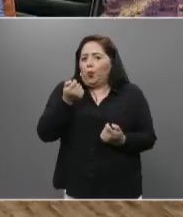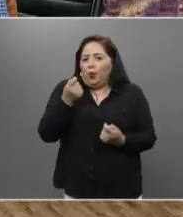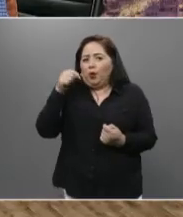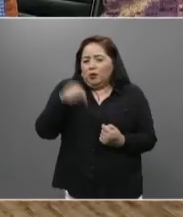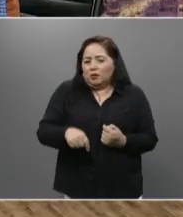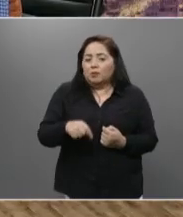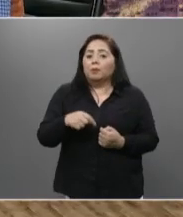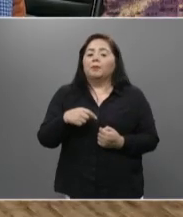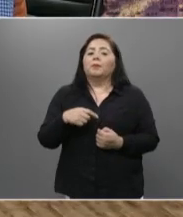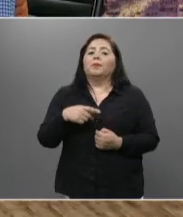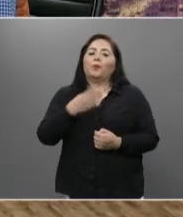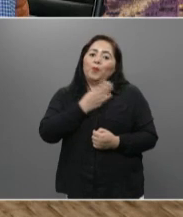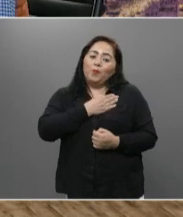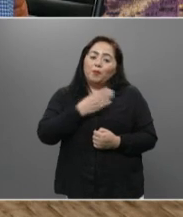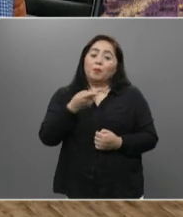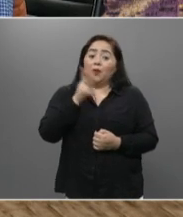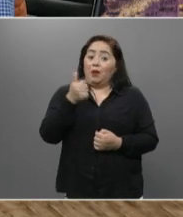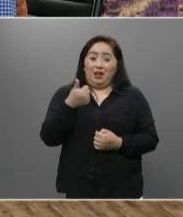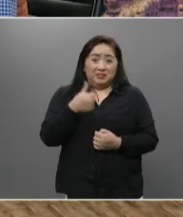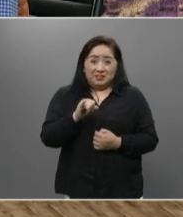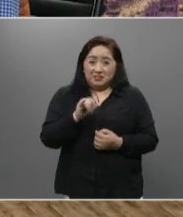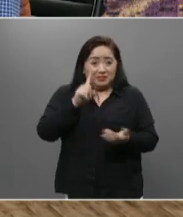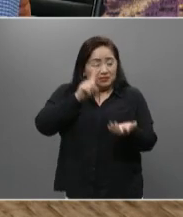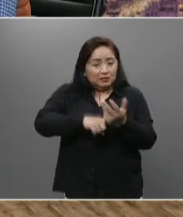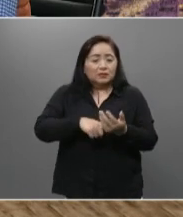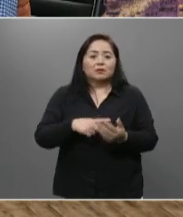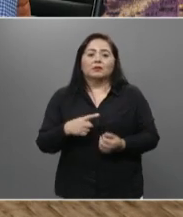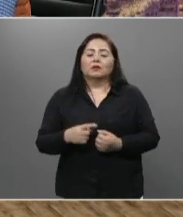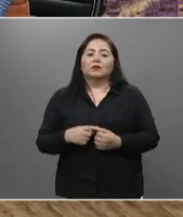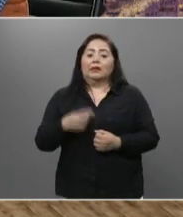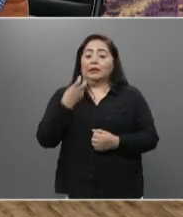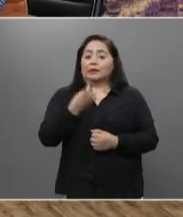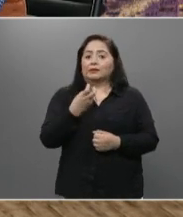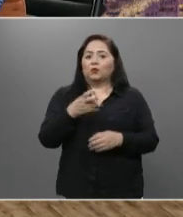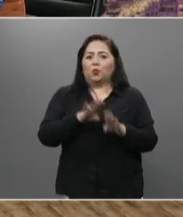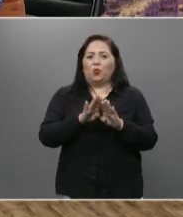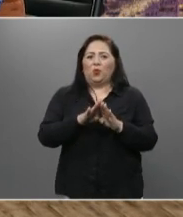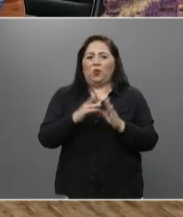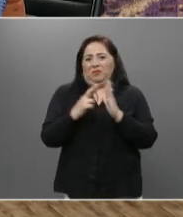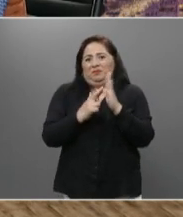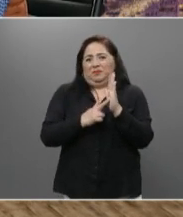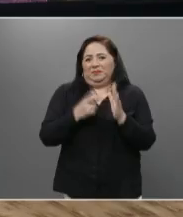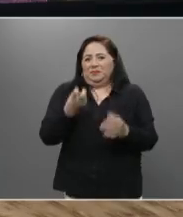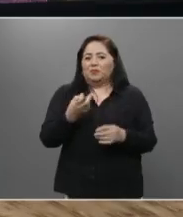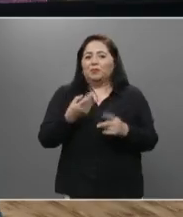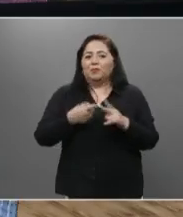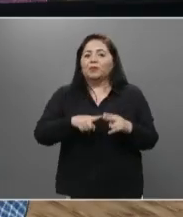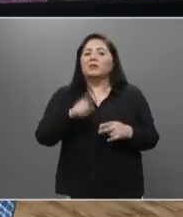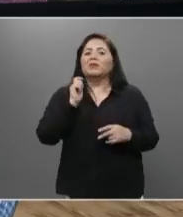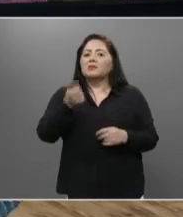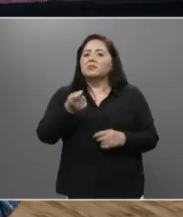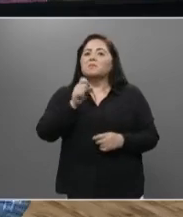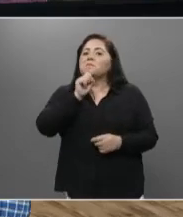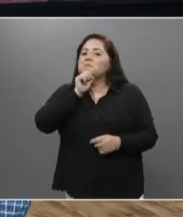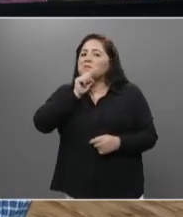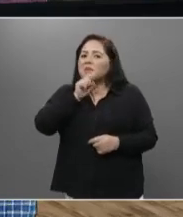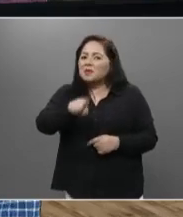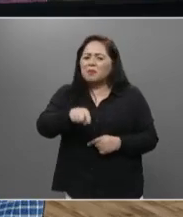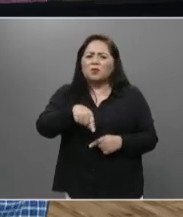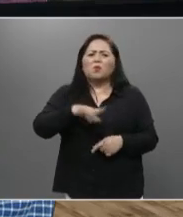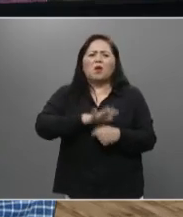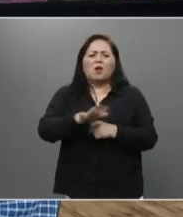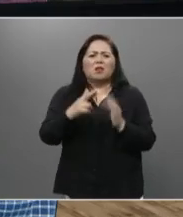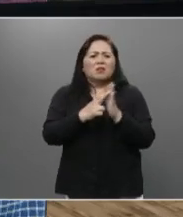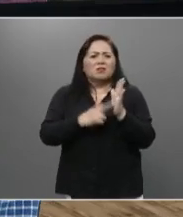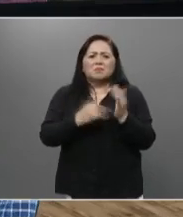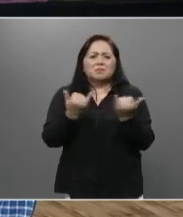casos. Bueno, pues aún así, aún así, estas medidas que se están tomando son las mismas que se están